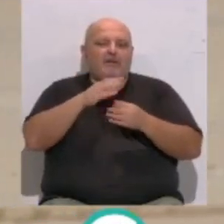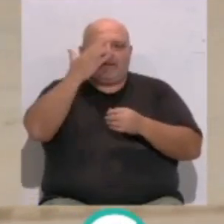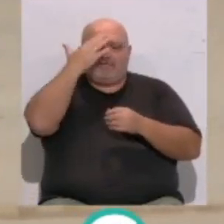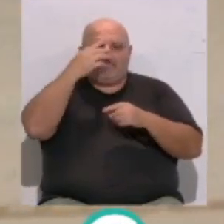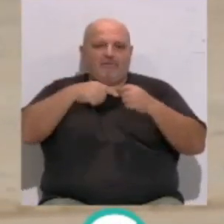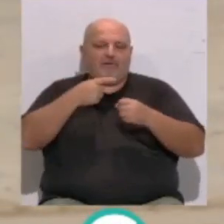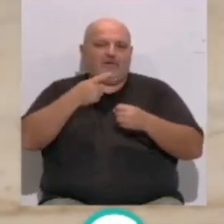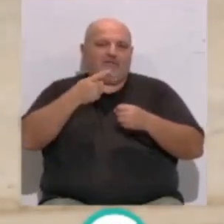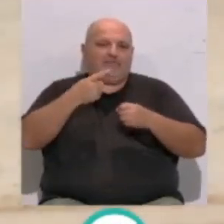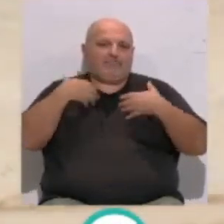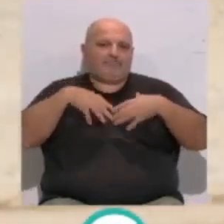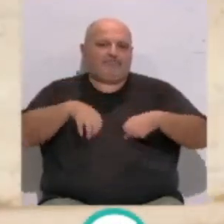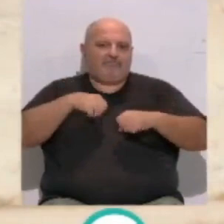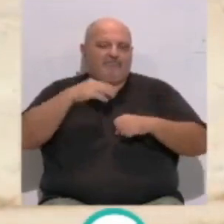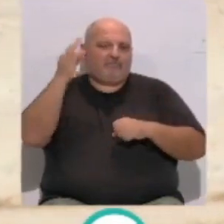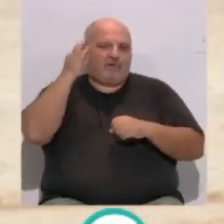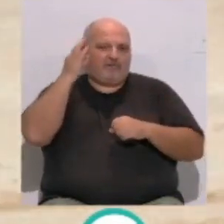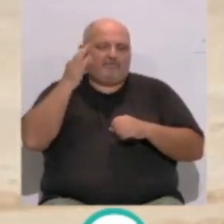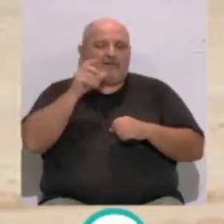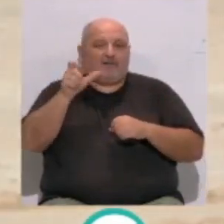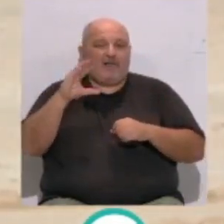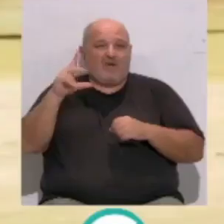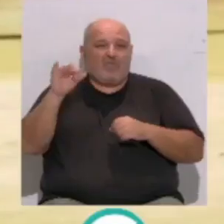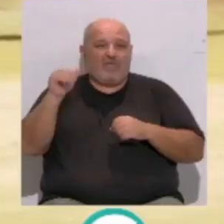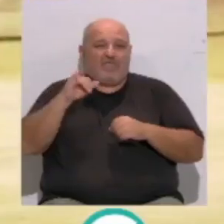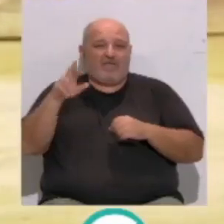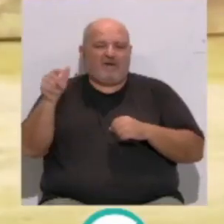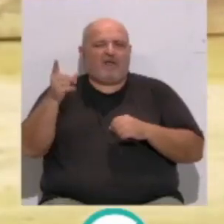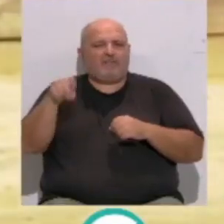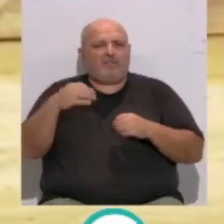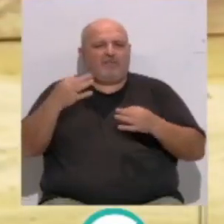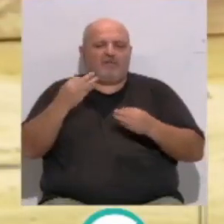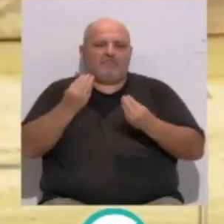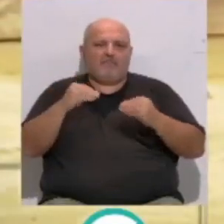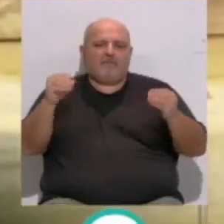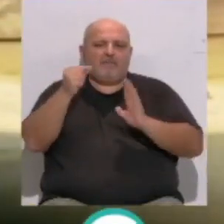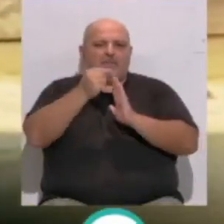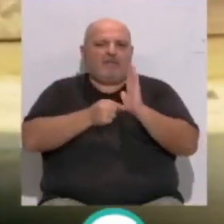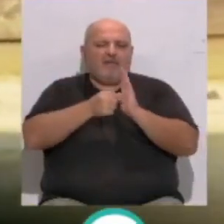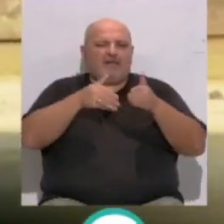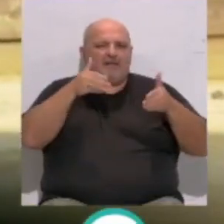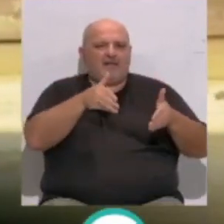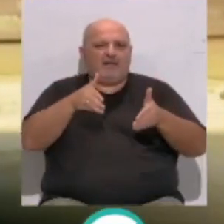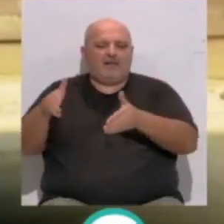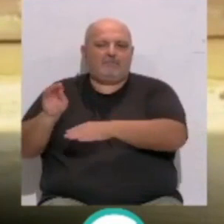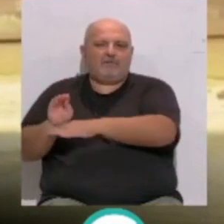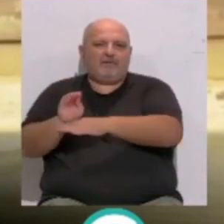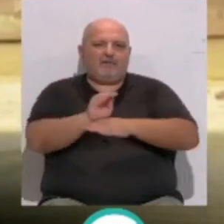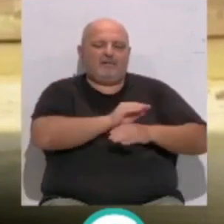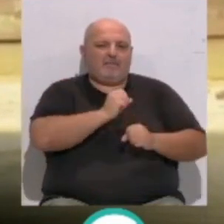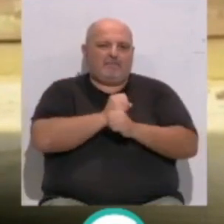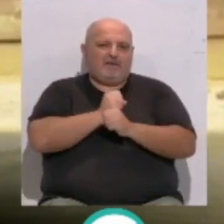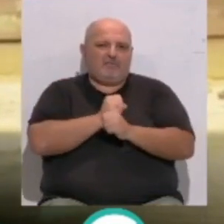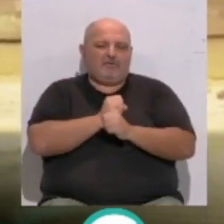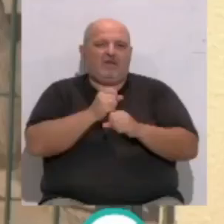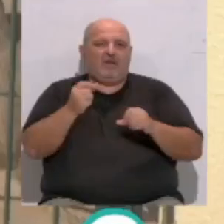familia las mujeres. Por último, Claudia Zafra ha asegurado que también hay que fortalecer las medidas destinadas al mantenimiento del empleo